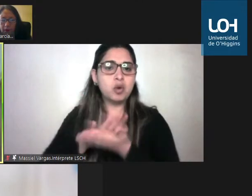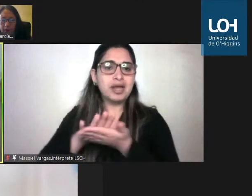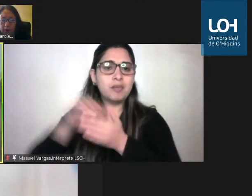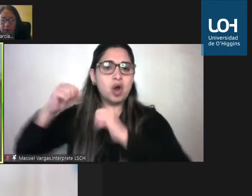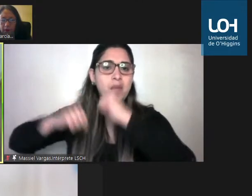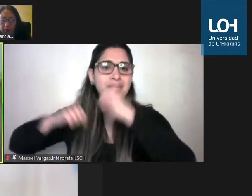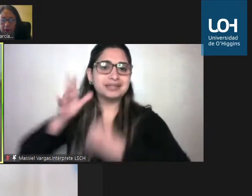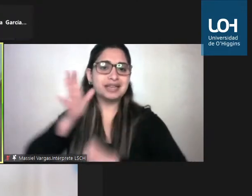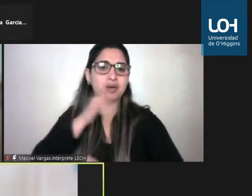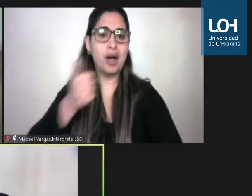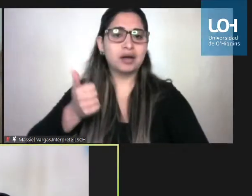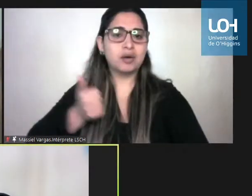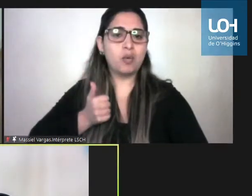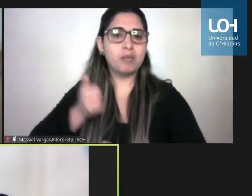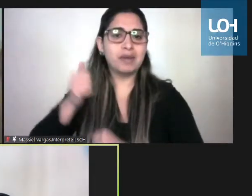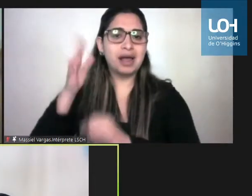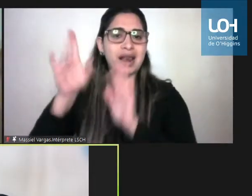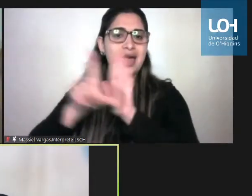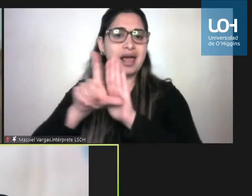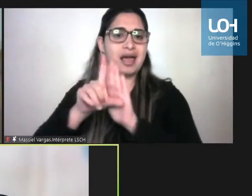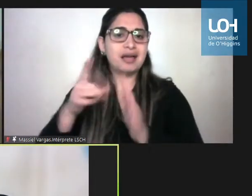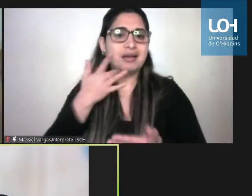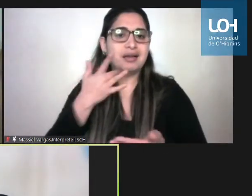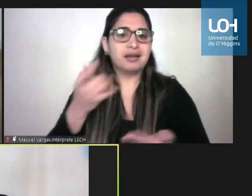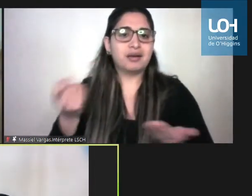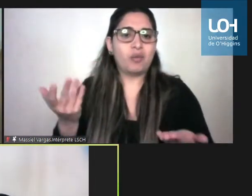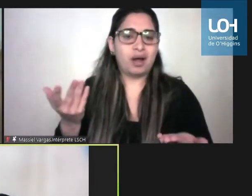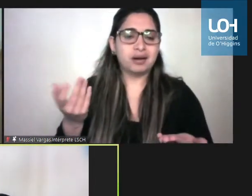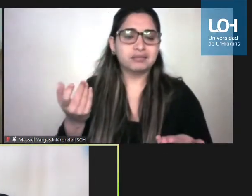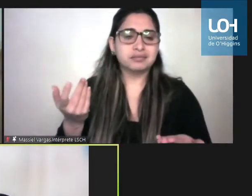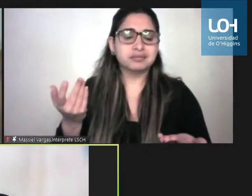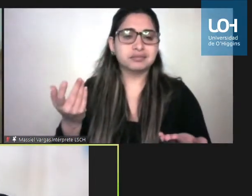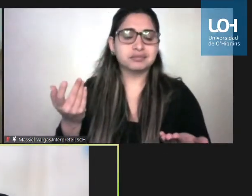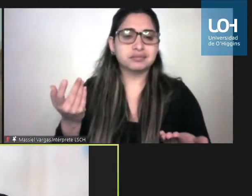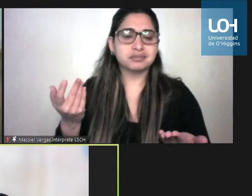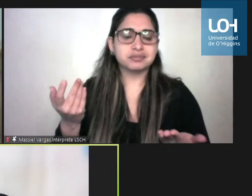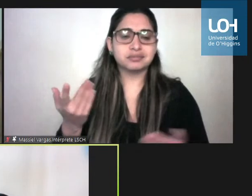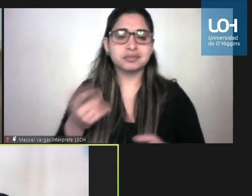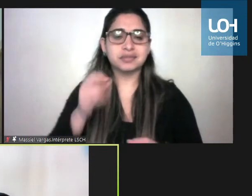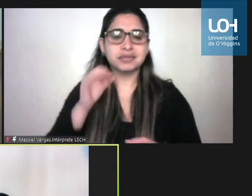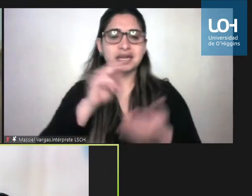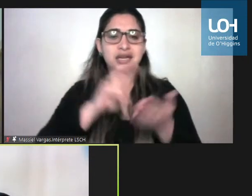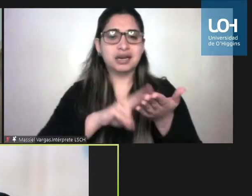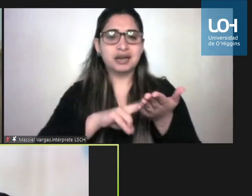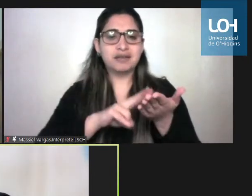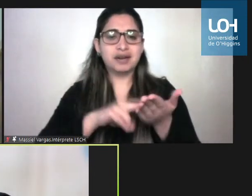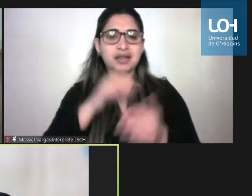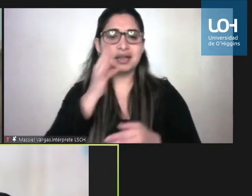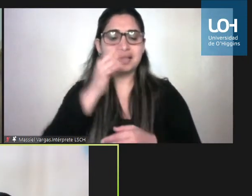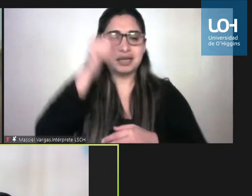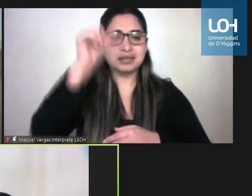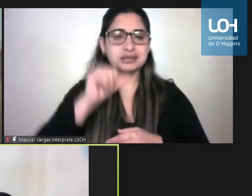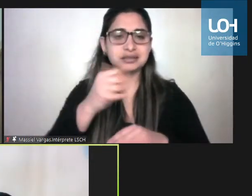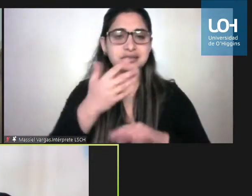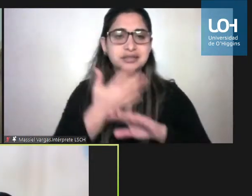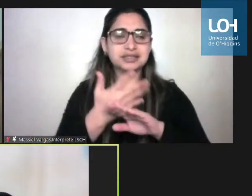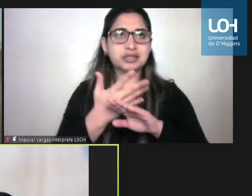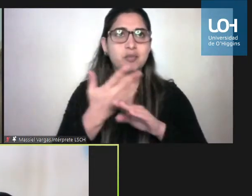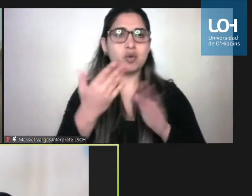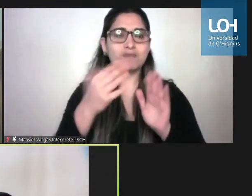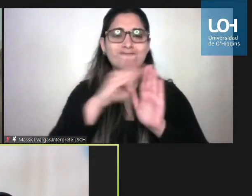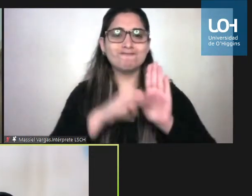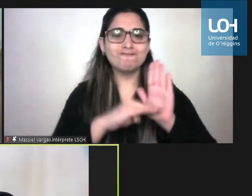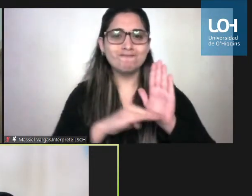cumpliendo con la ley? ¿sabes tú qué nos puedes comentar de eso? a ver la verdad es que las sanciones y medidas son algo que se está